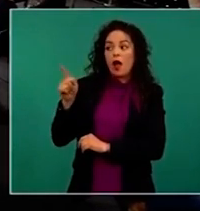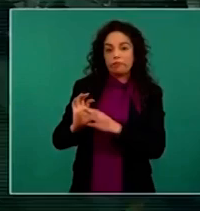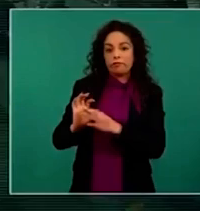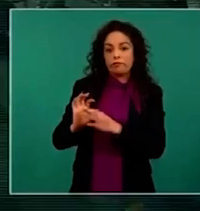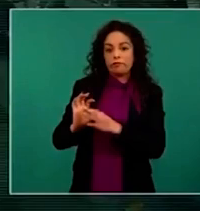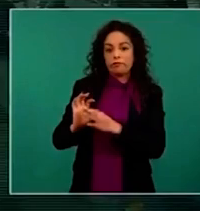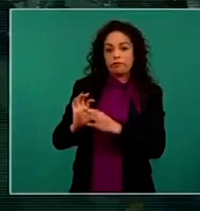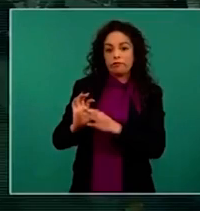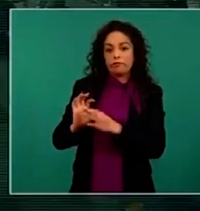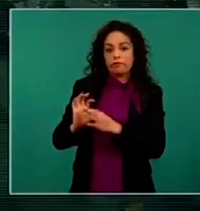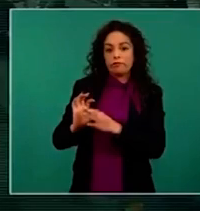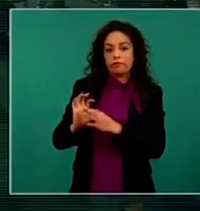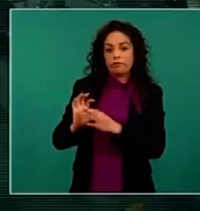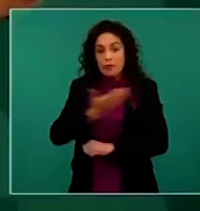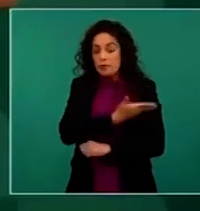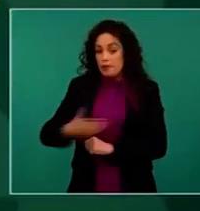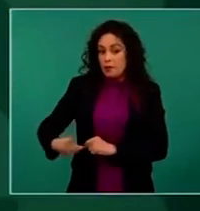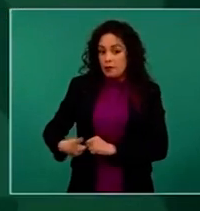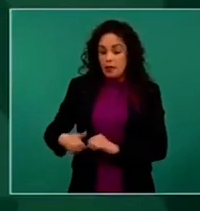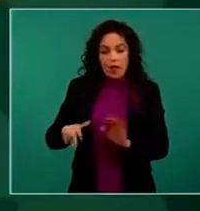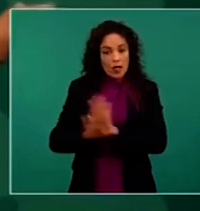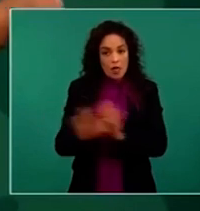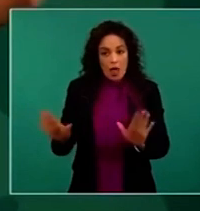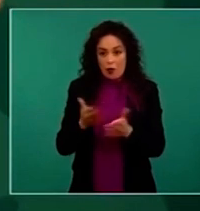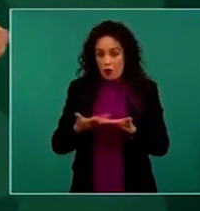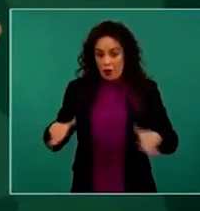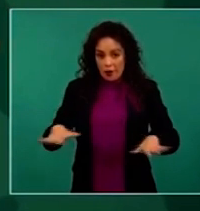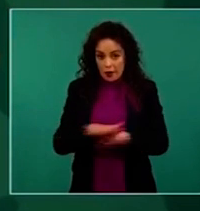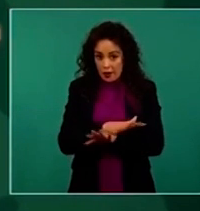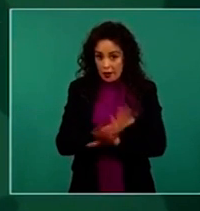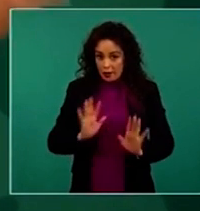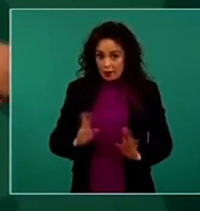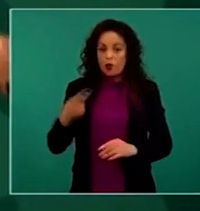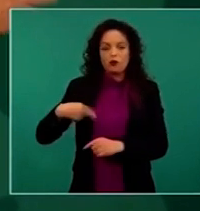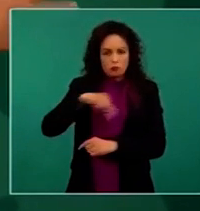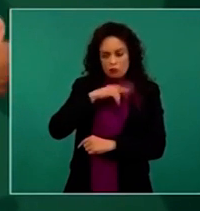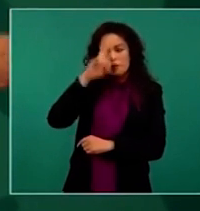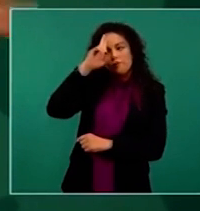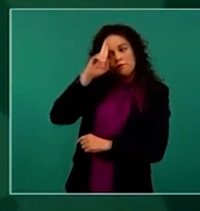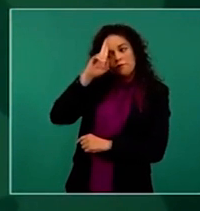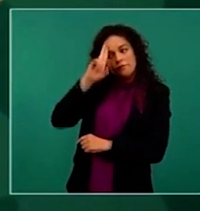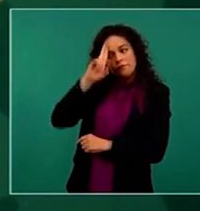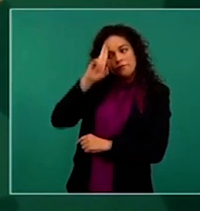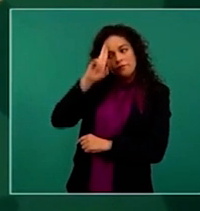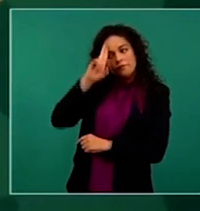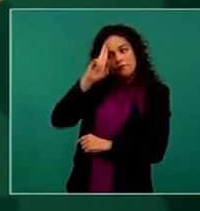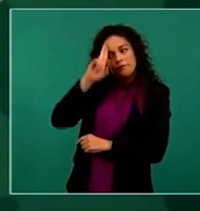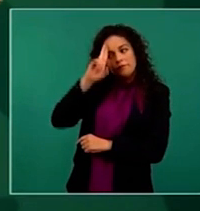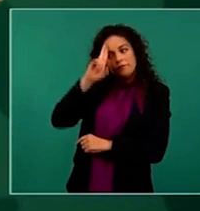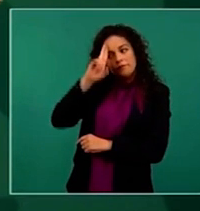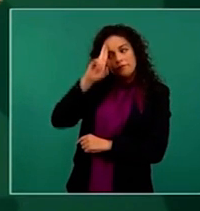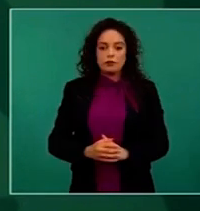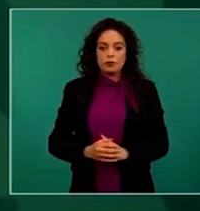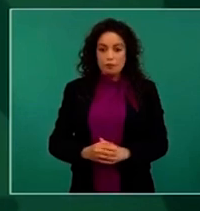Nosotros somos respetuosos de esa autonomía, es parte de los cambios. Entonces, pues no nos vemos muy